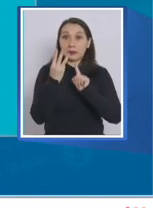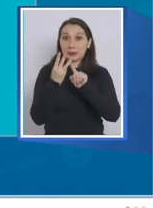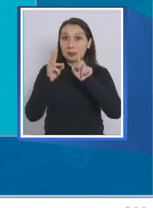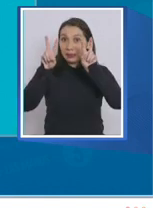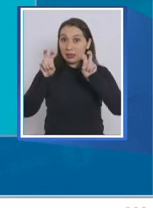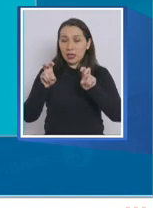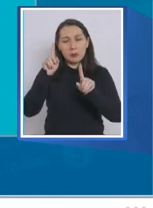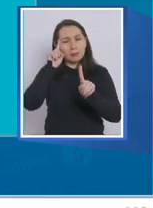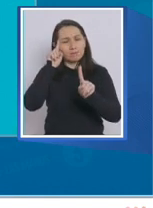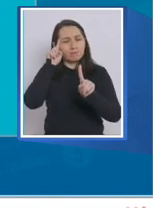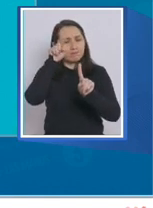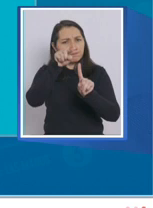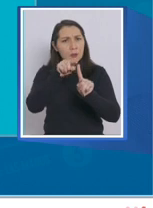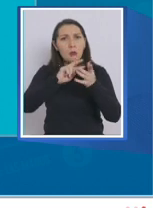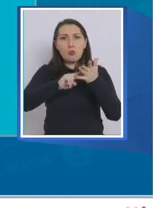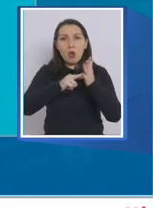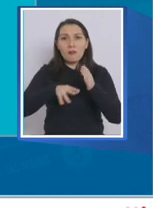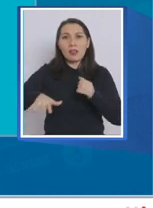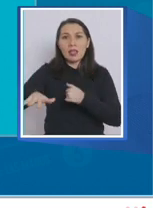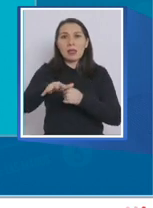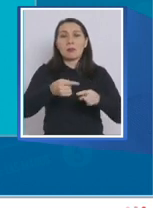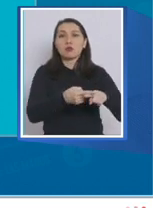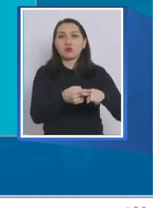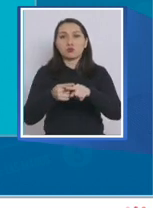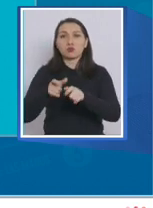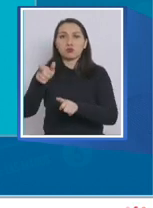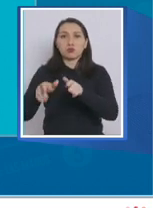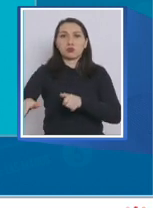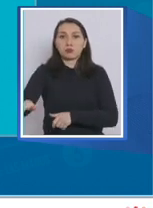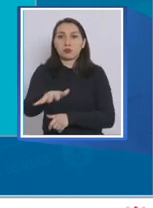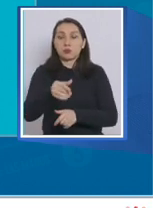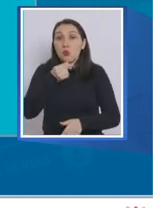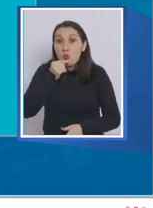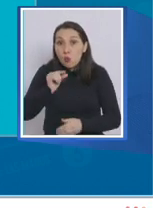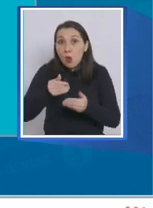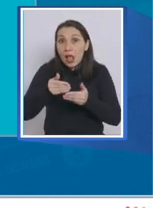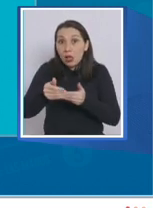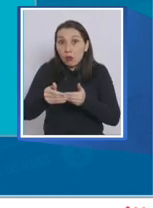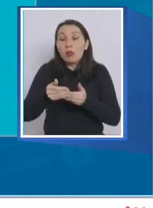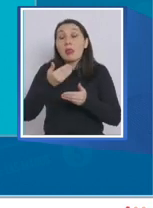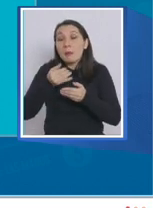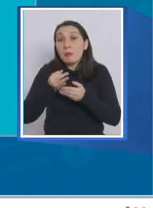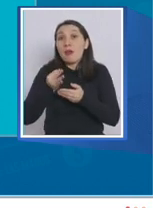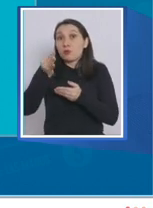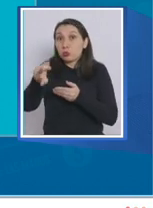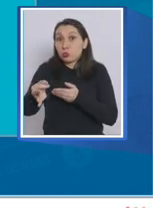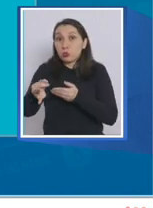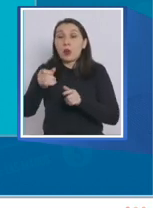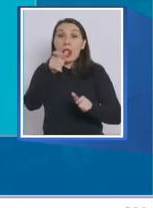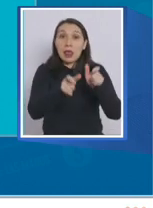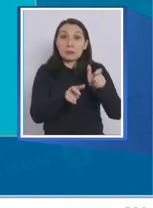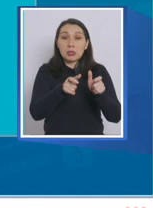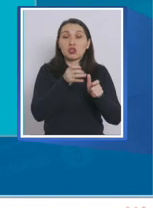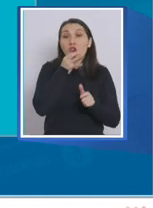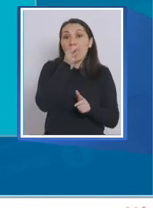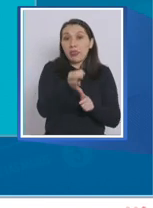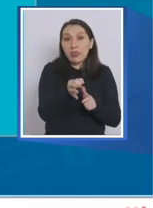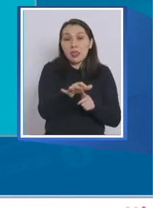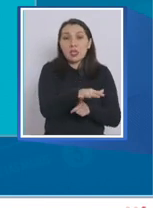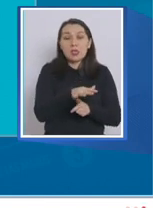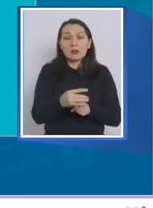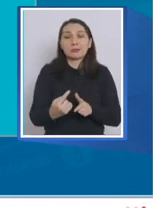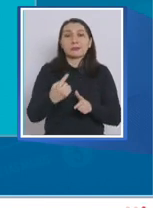es la proyección de problemas en el ámbito social, a corto y largo plazo. Por un lado, las personas abordaron